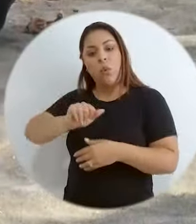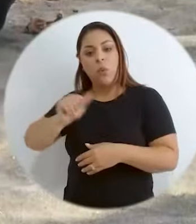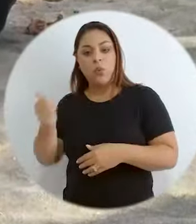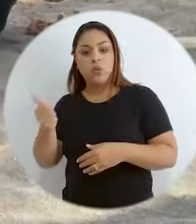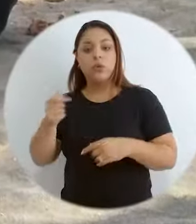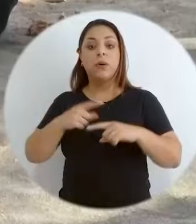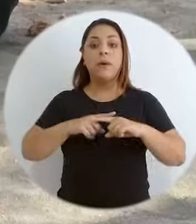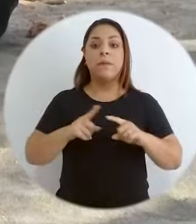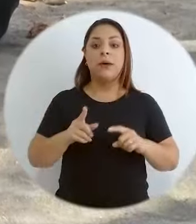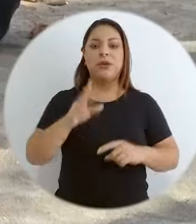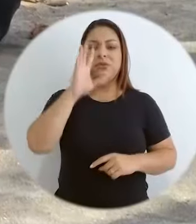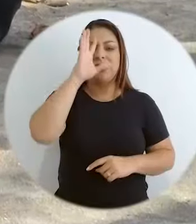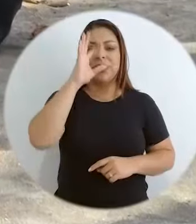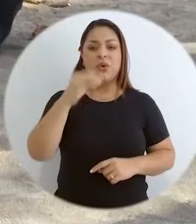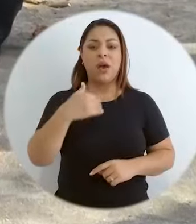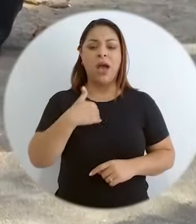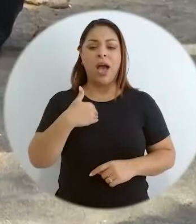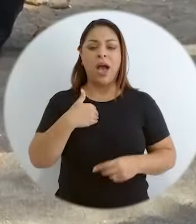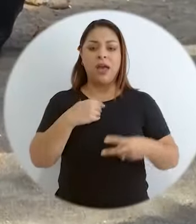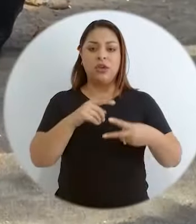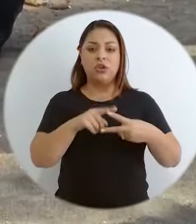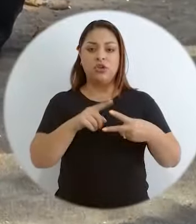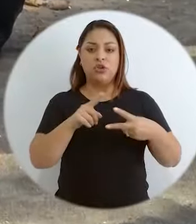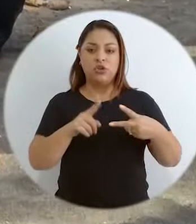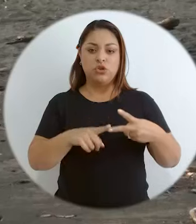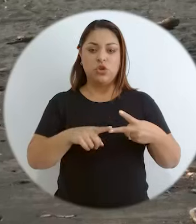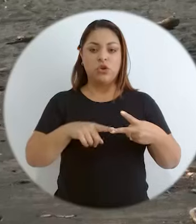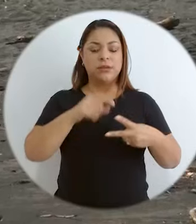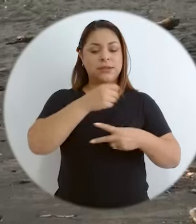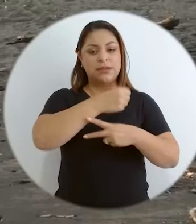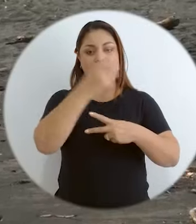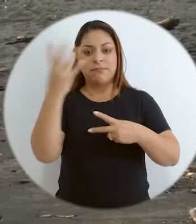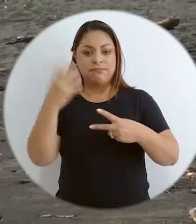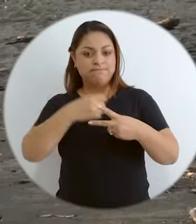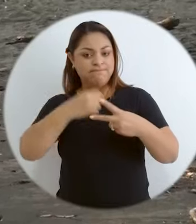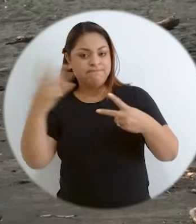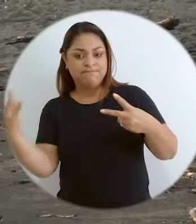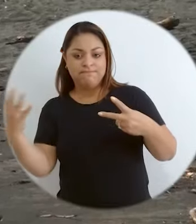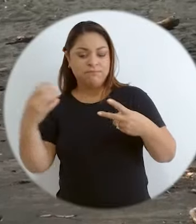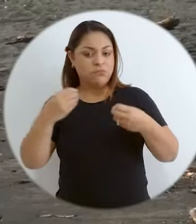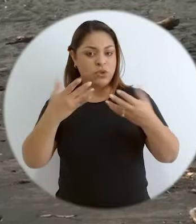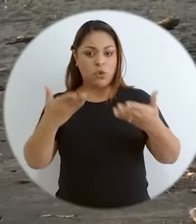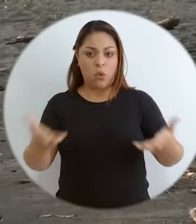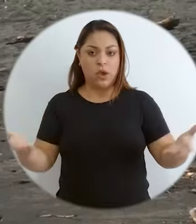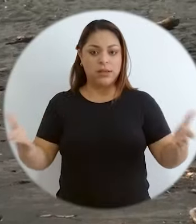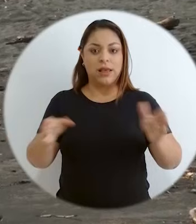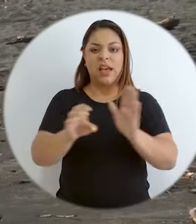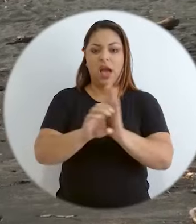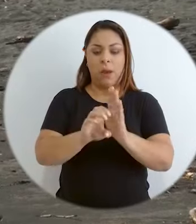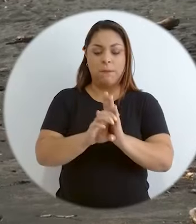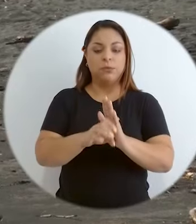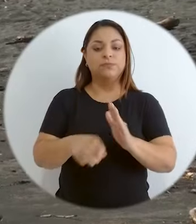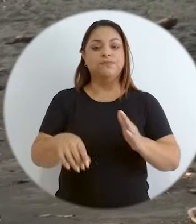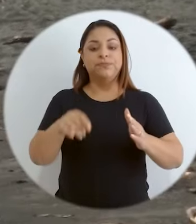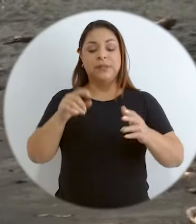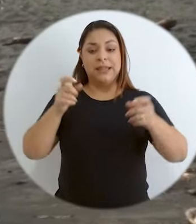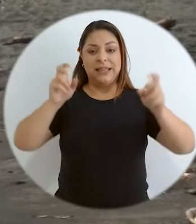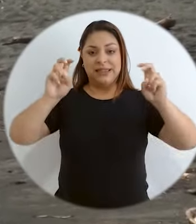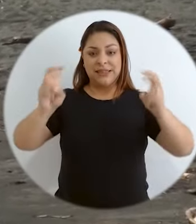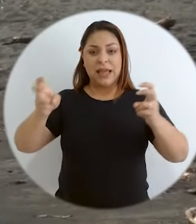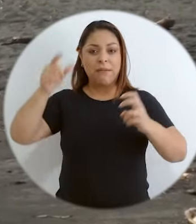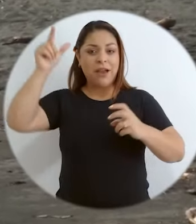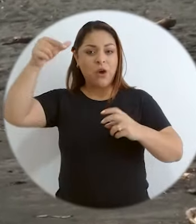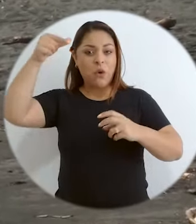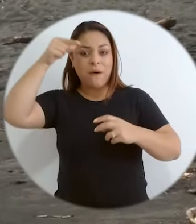distinto, pero creo que hay dos aspectos aquí que me parecen fundamentales y están vinculados con el tema de la